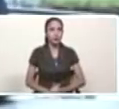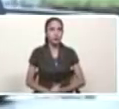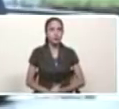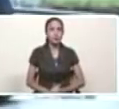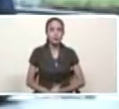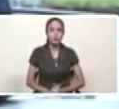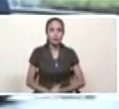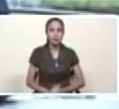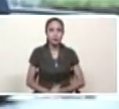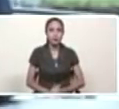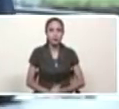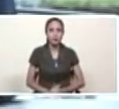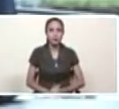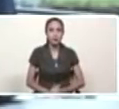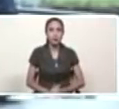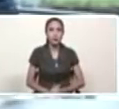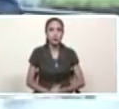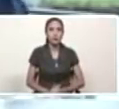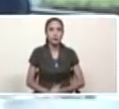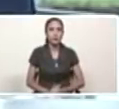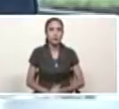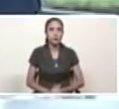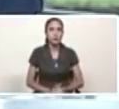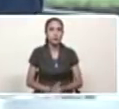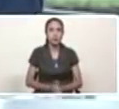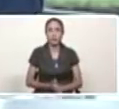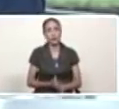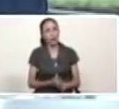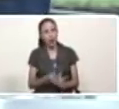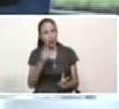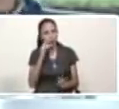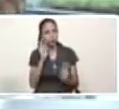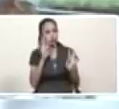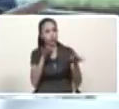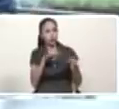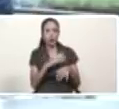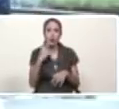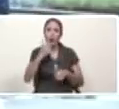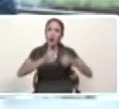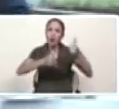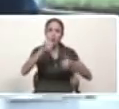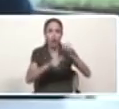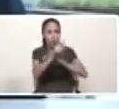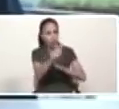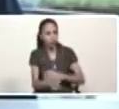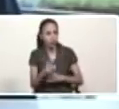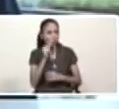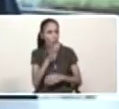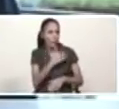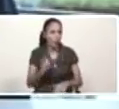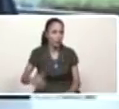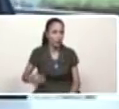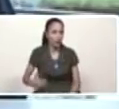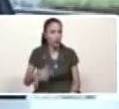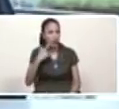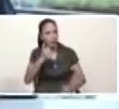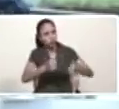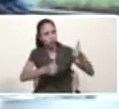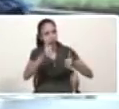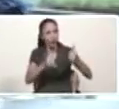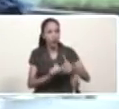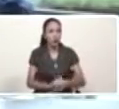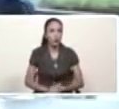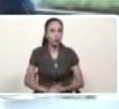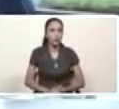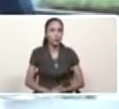hoy yo veía a maipen y estaba viendo la configuración de un candidato presidencial claro cualquiera